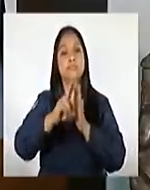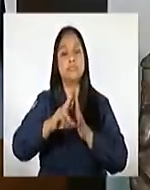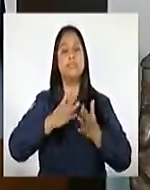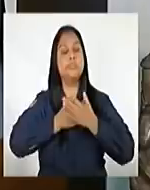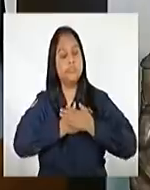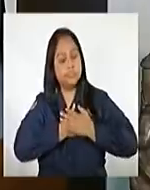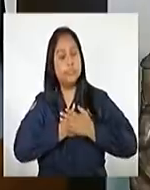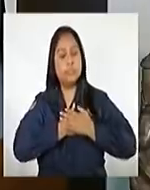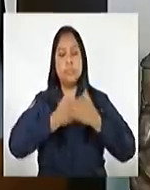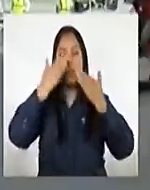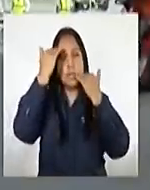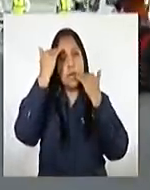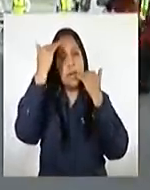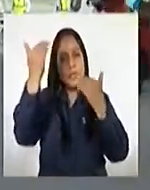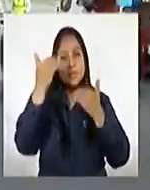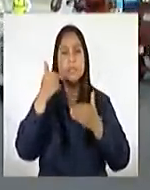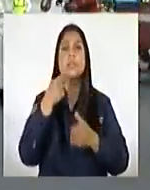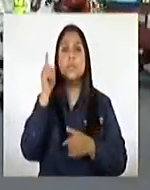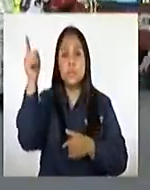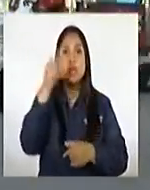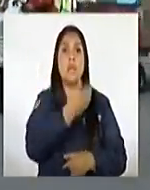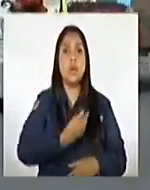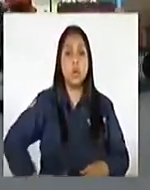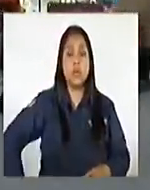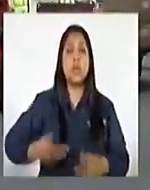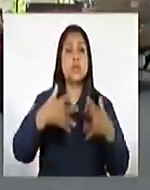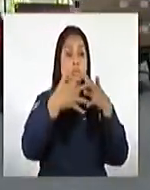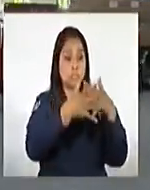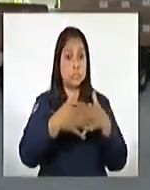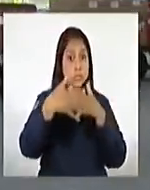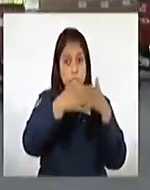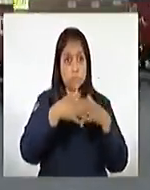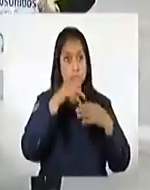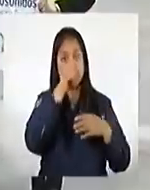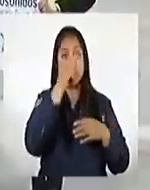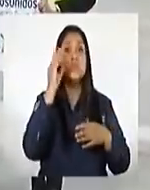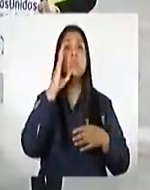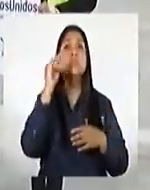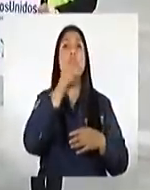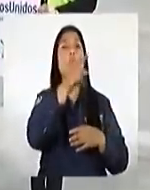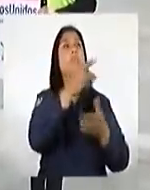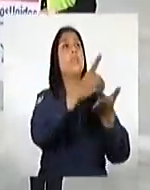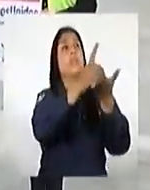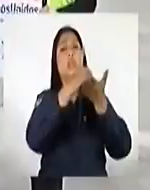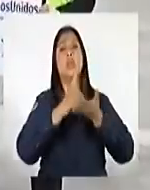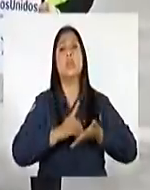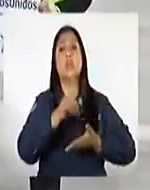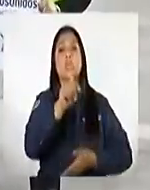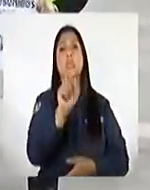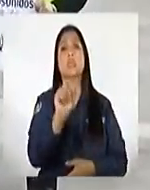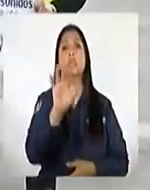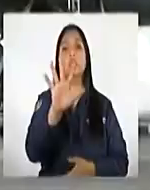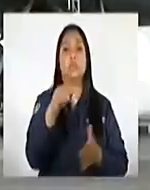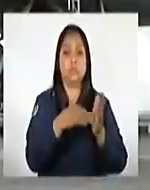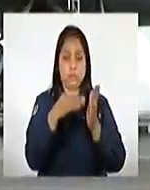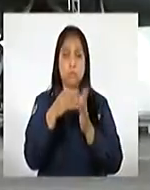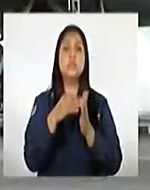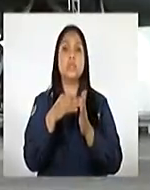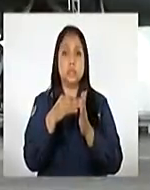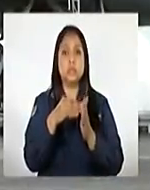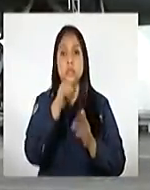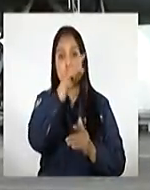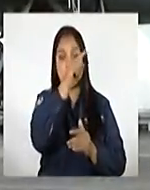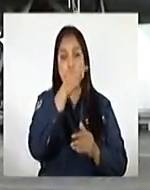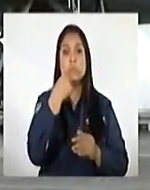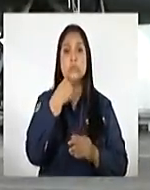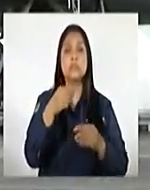mi profundo agradecimiento hacia el gobierno y al pueblo de los Estados Unidos de América por la generosa donación de 1.5 millones de la